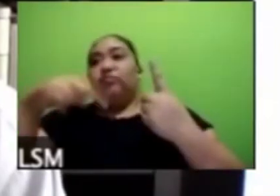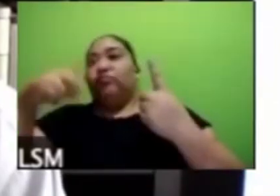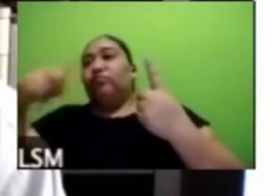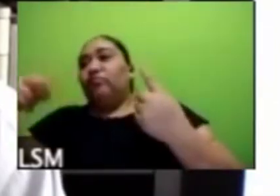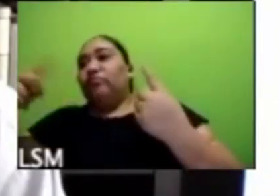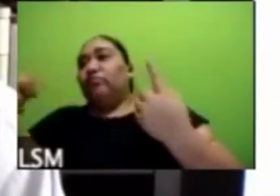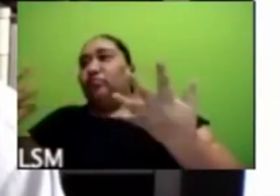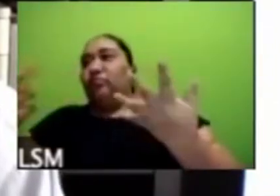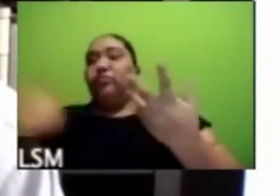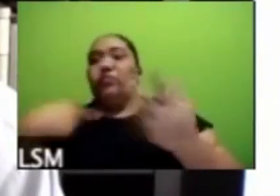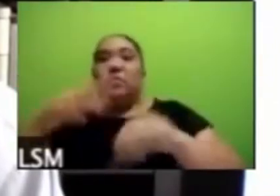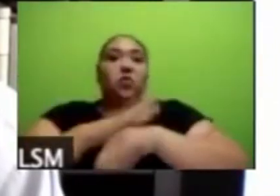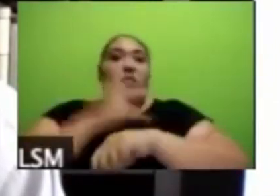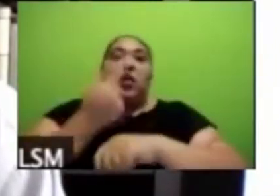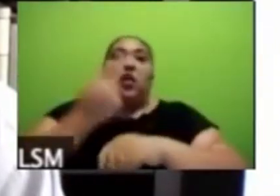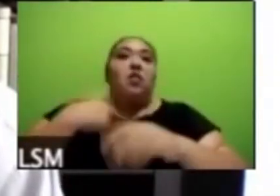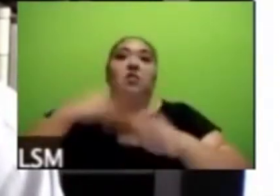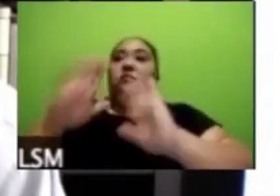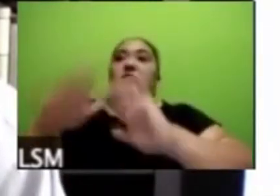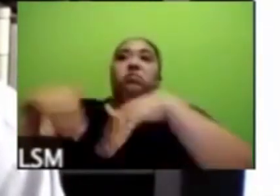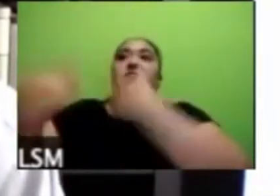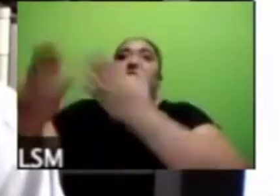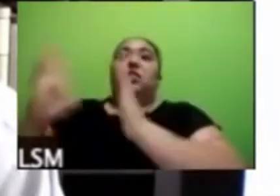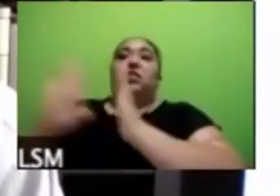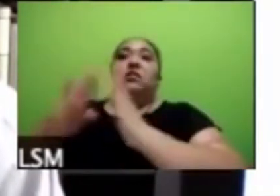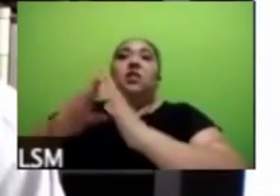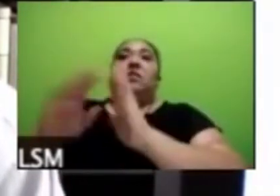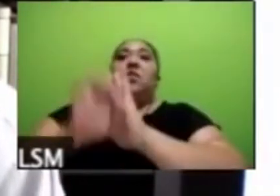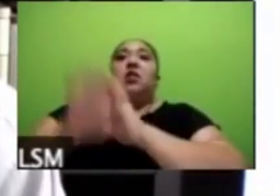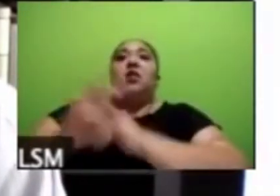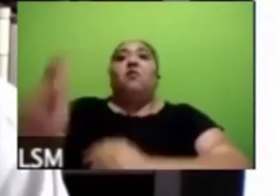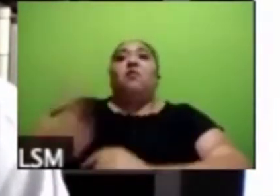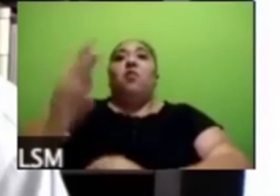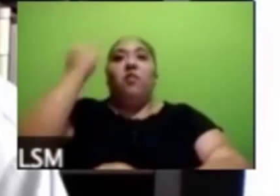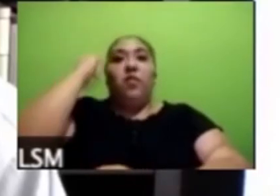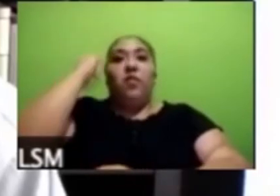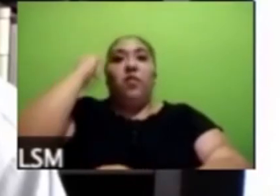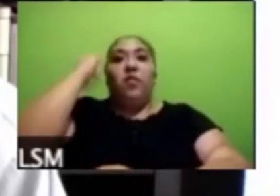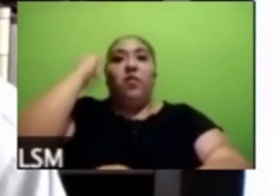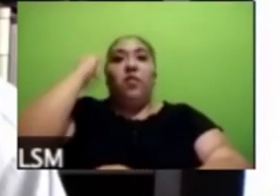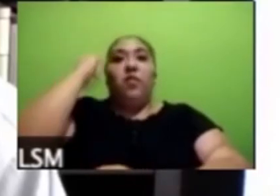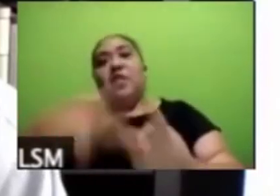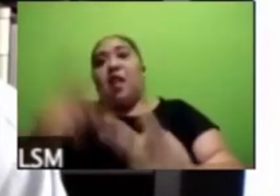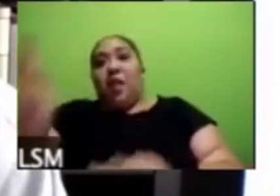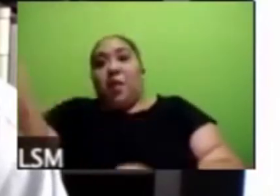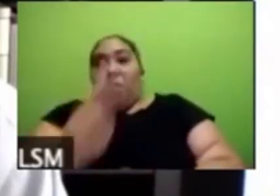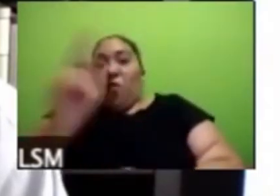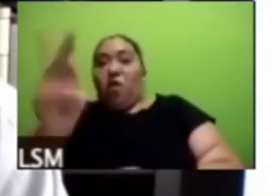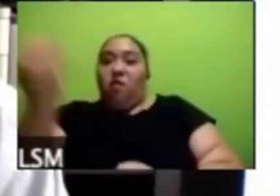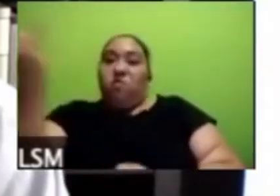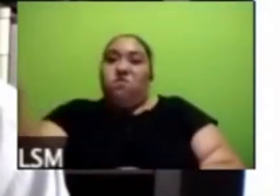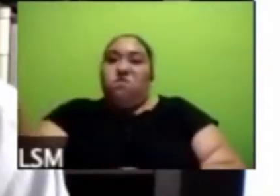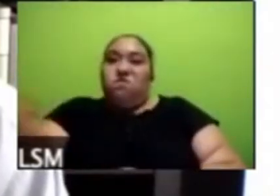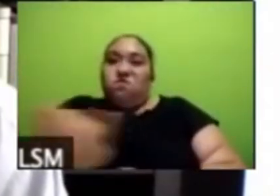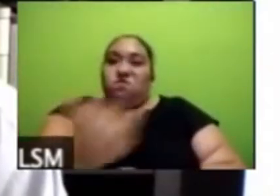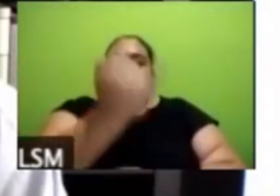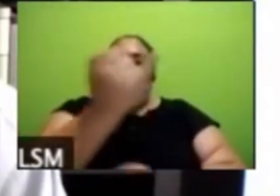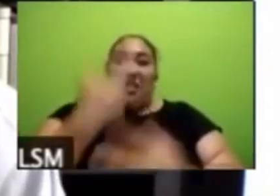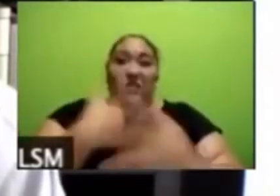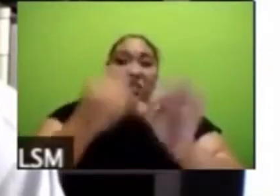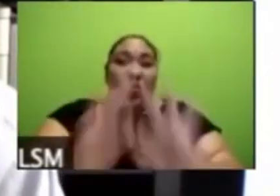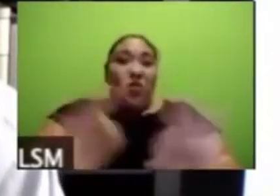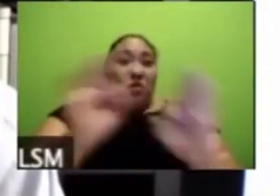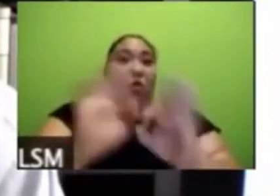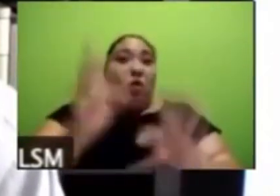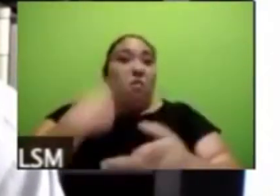específicas como pueblos indios comunidades rurales que son muy importantes el caso de la población